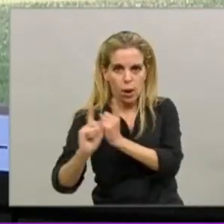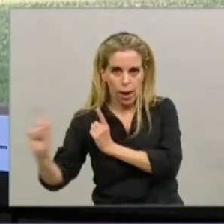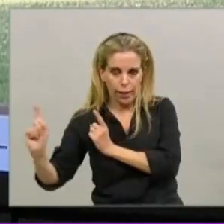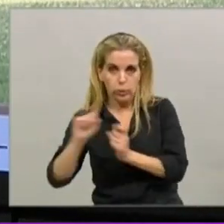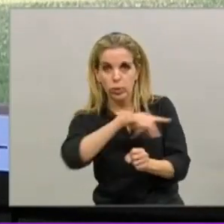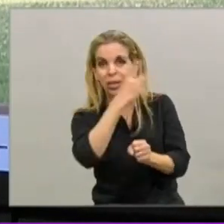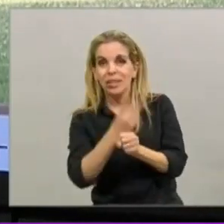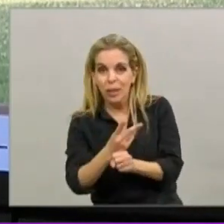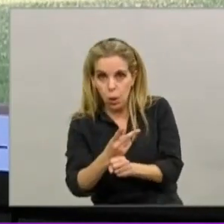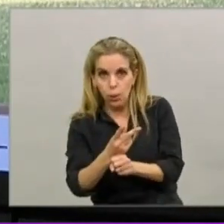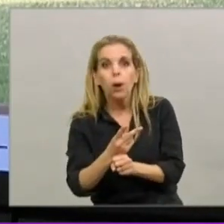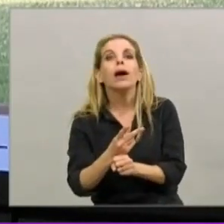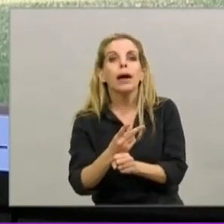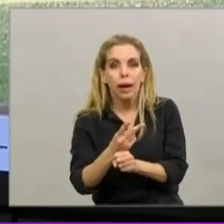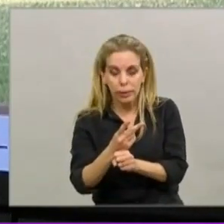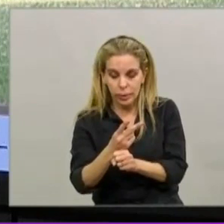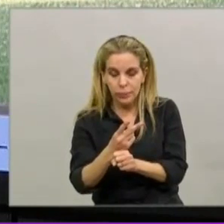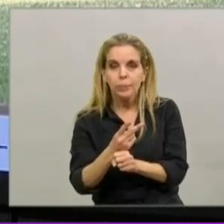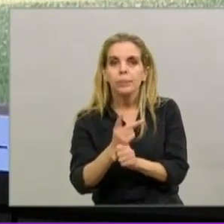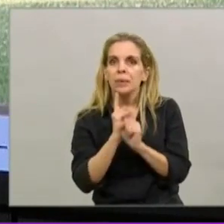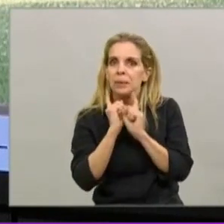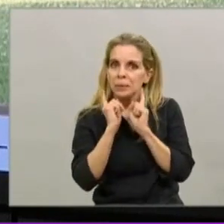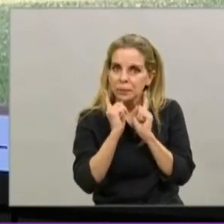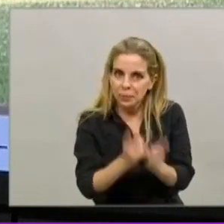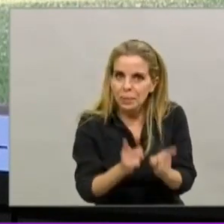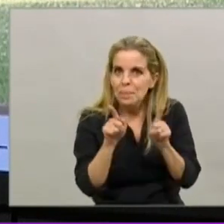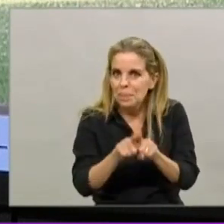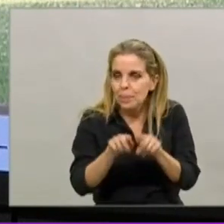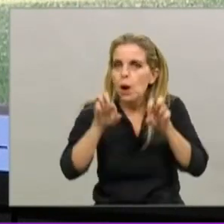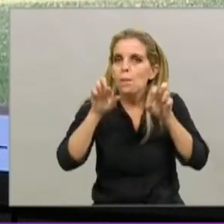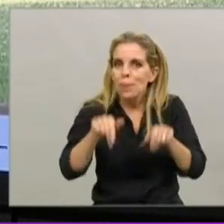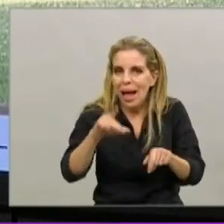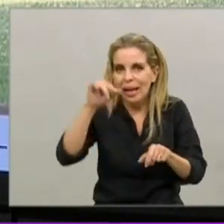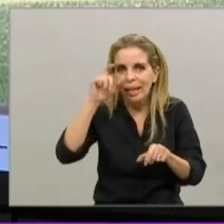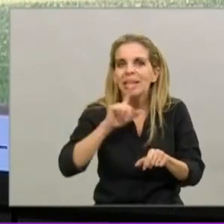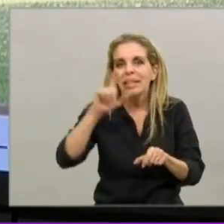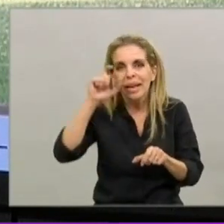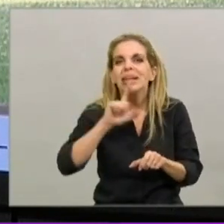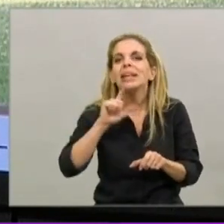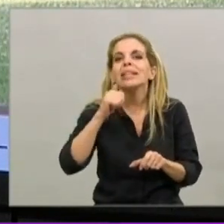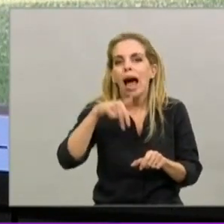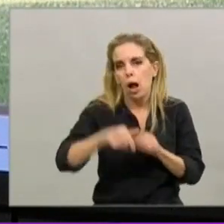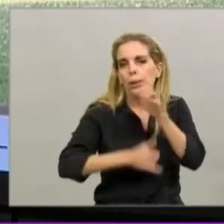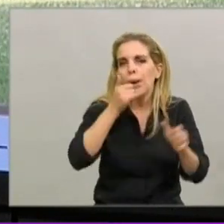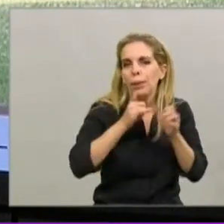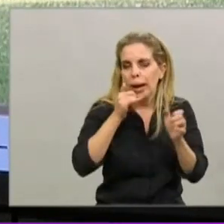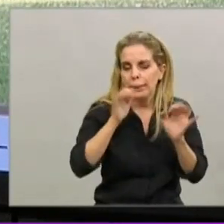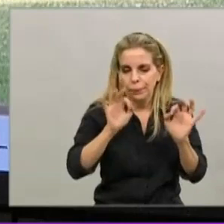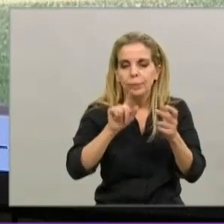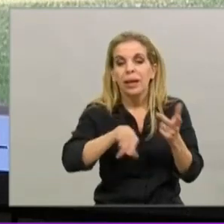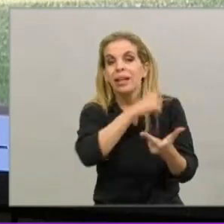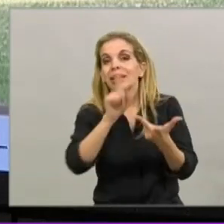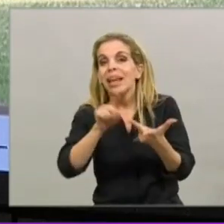segundo lugar, seguir a fondo con lo que se llama el plan detectar, que ahora voy a precisar. Y en tercer lugar, seguir